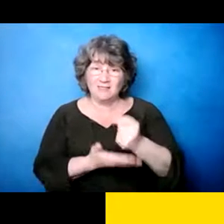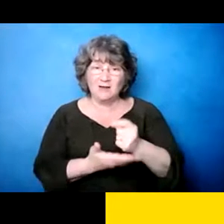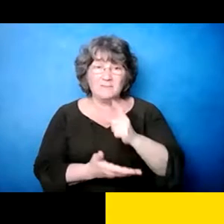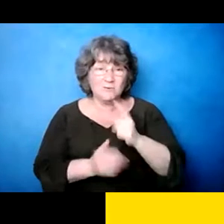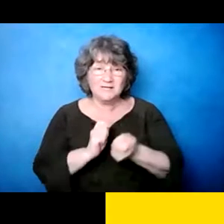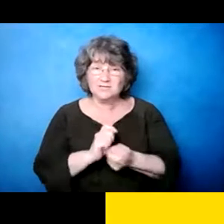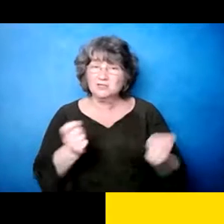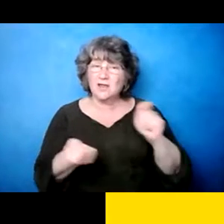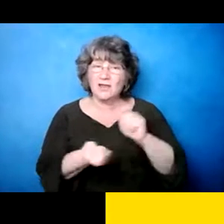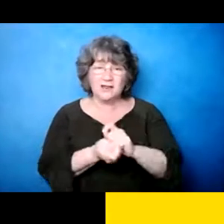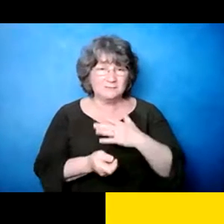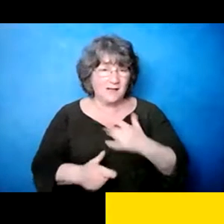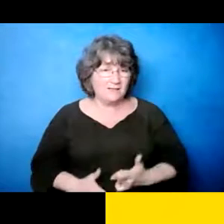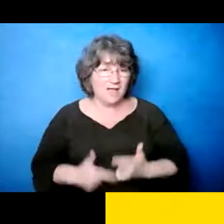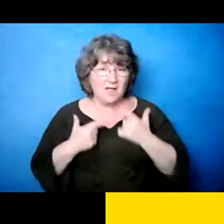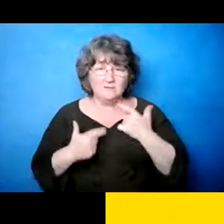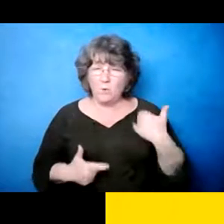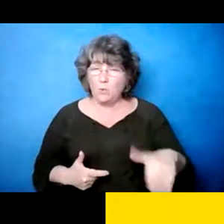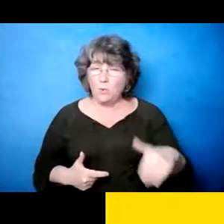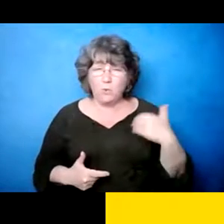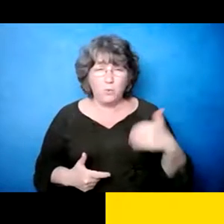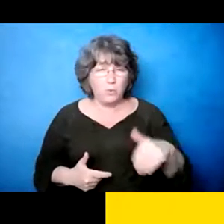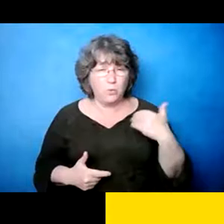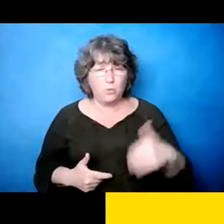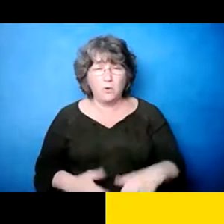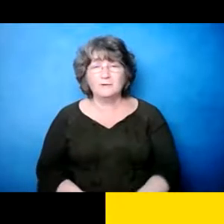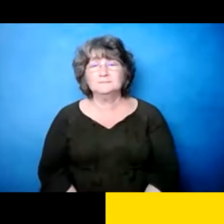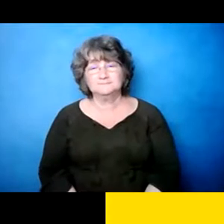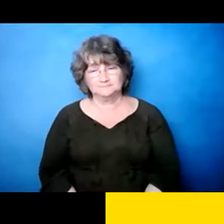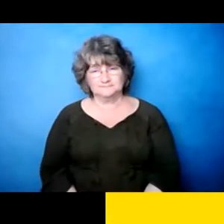eso me me salvó la vida a mí y me ayudó tremendamente